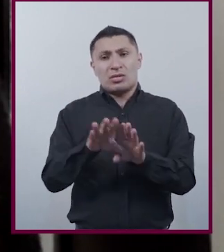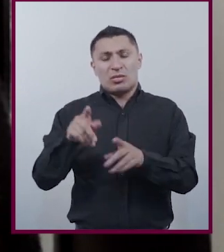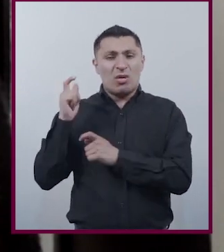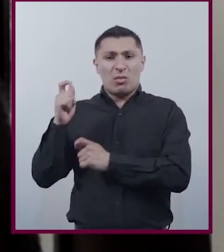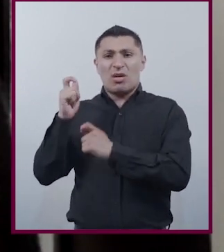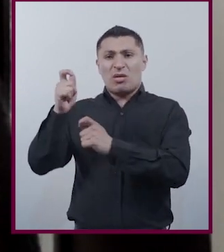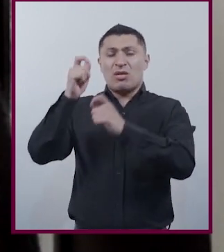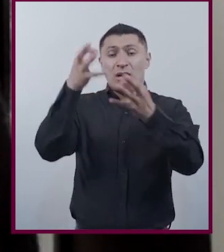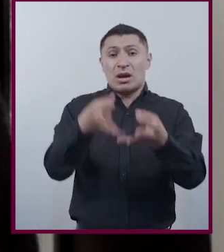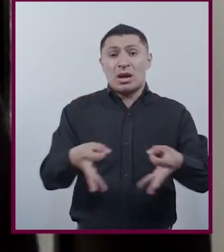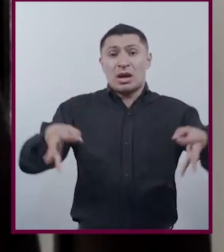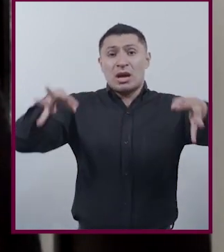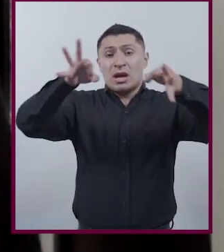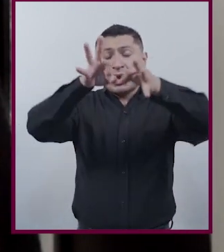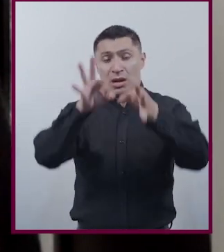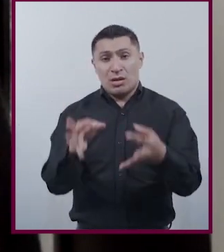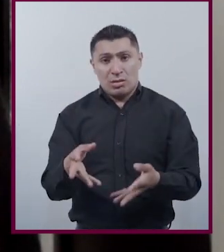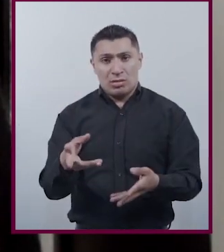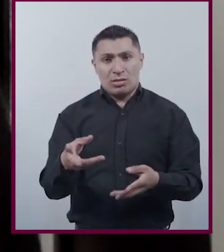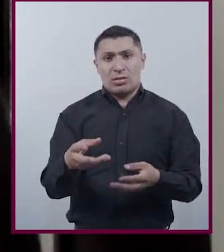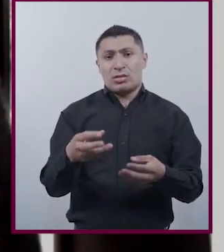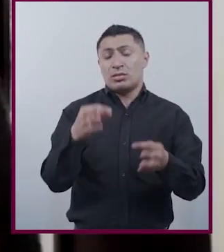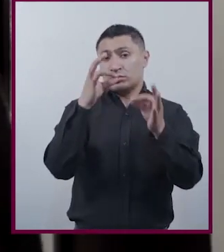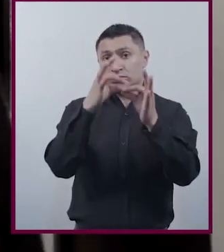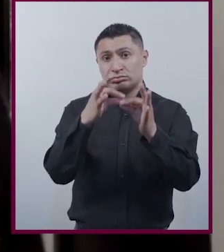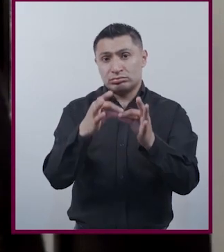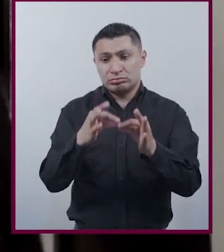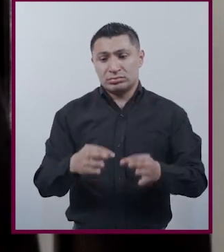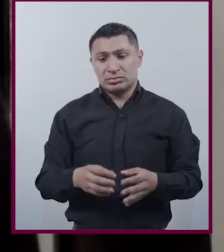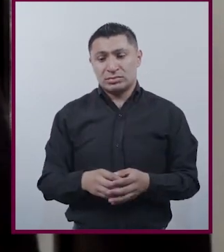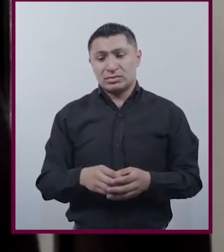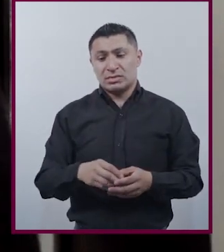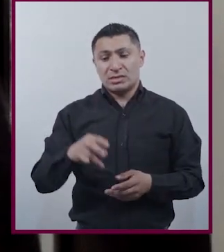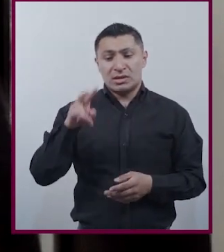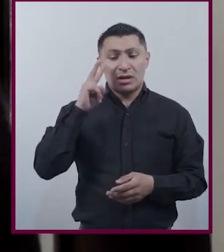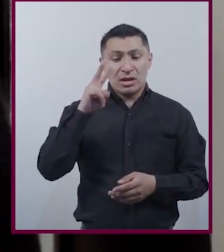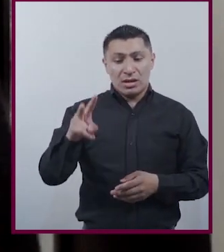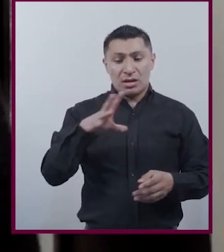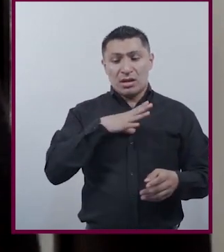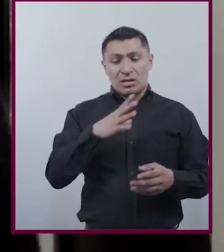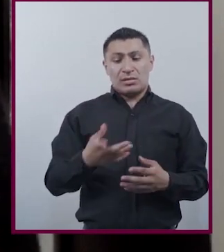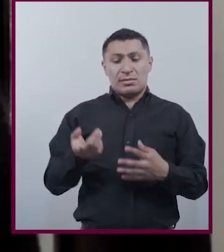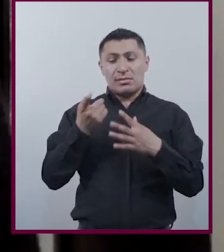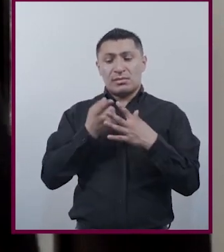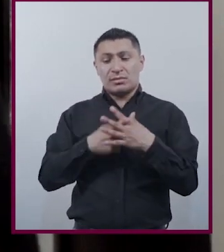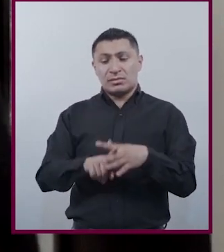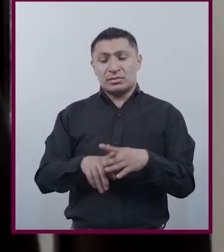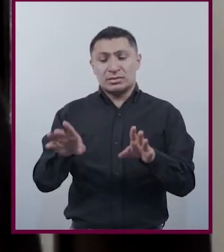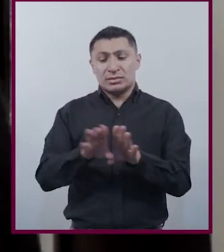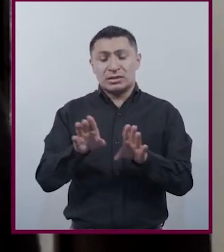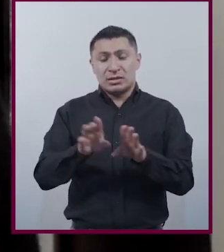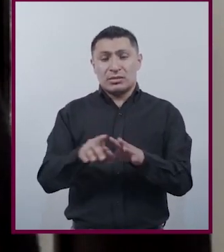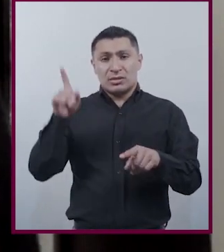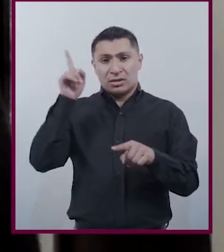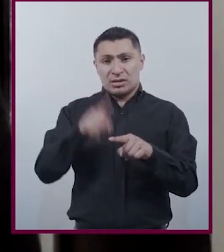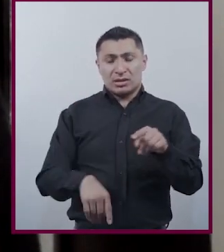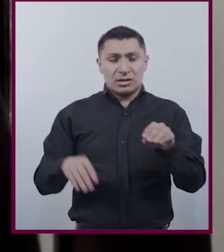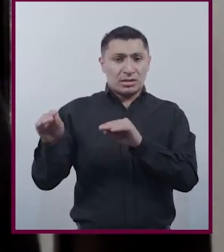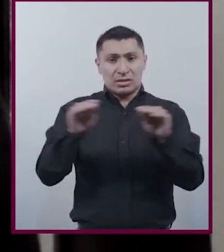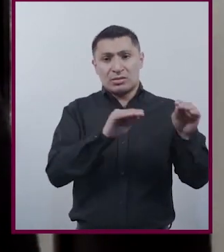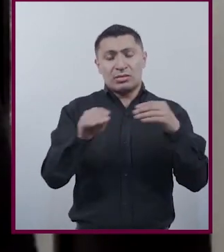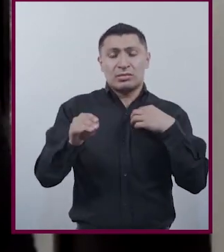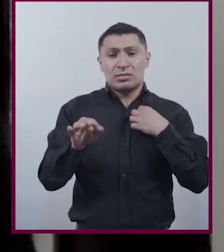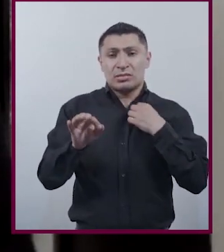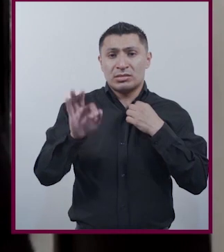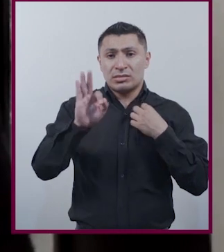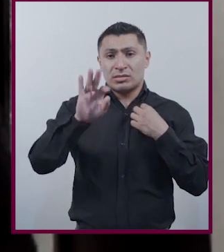importancia Simbólica Muy muy puntual Vemos que A partir De la Irrupción Del movimiento Del